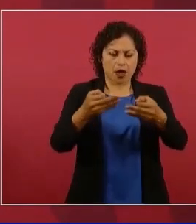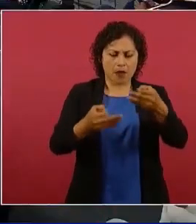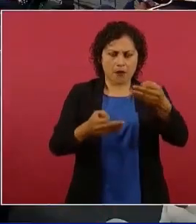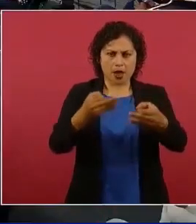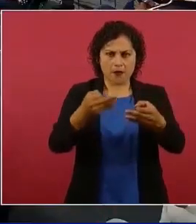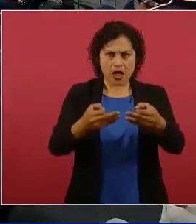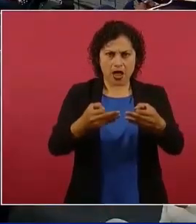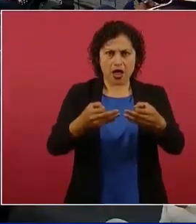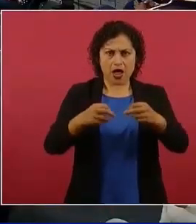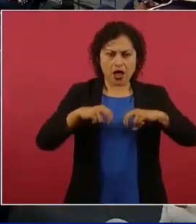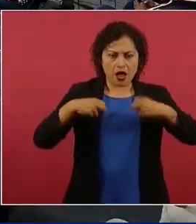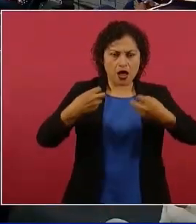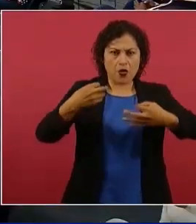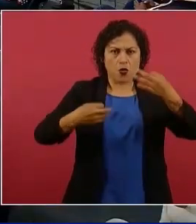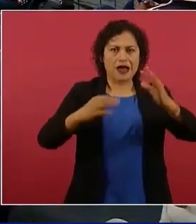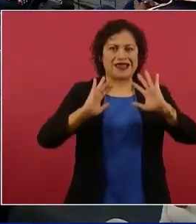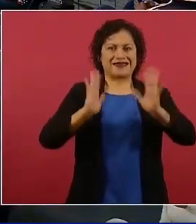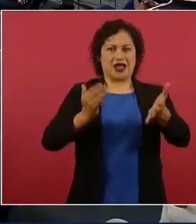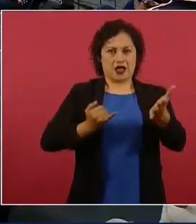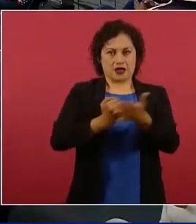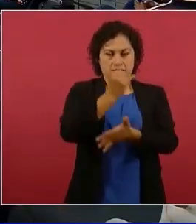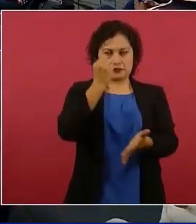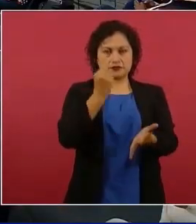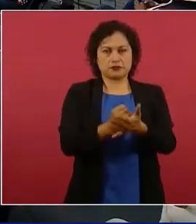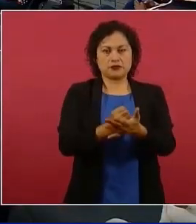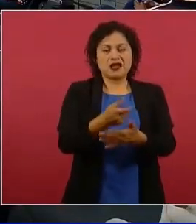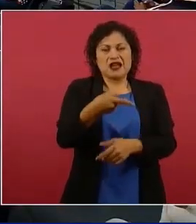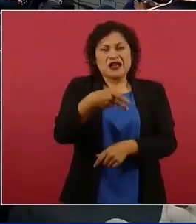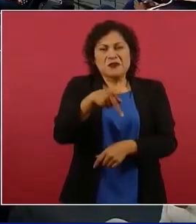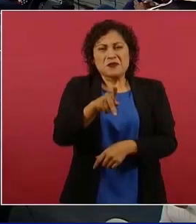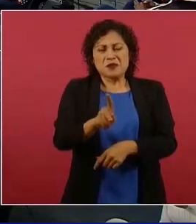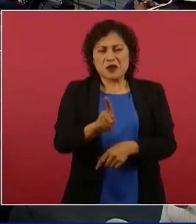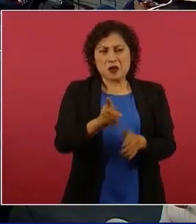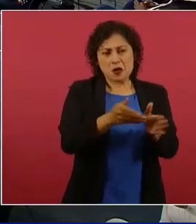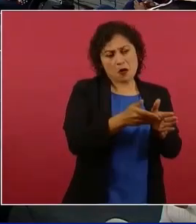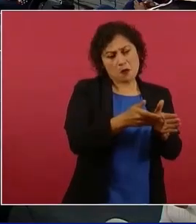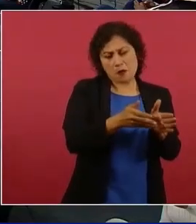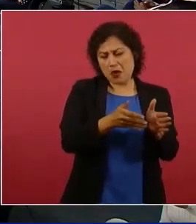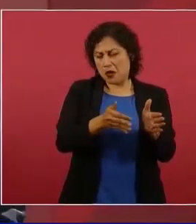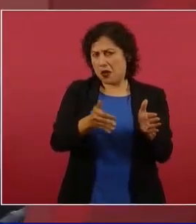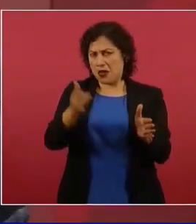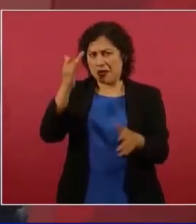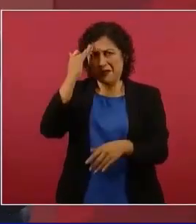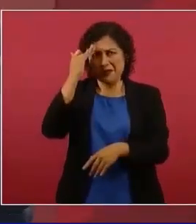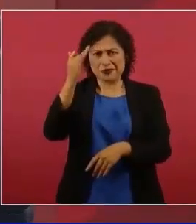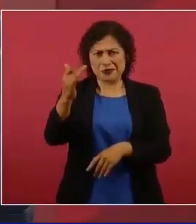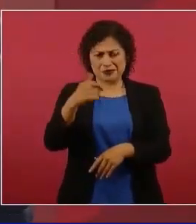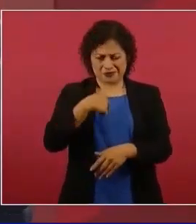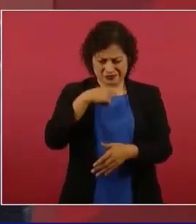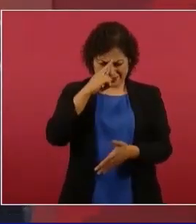creo que tardó seis meses,